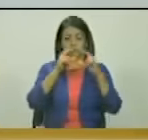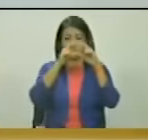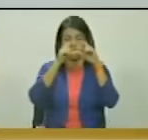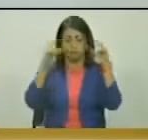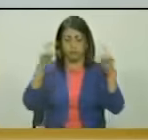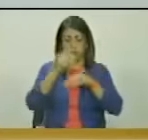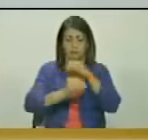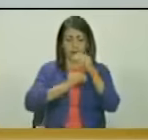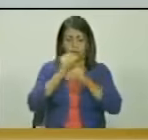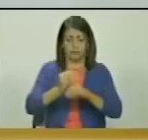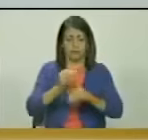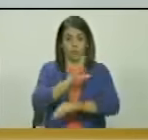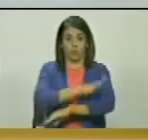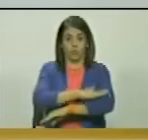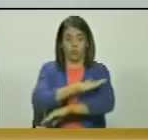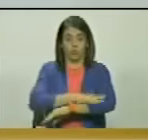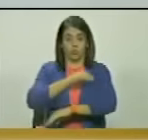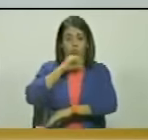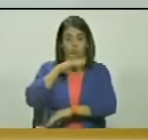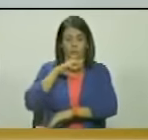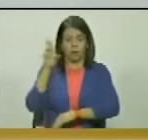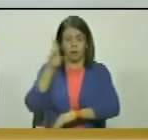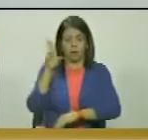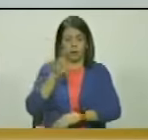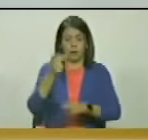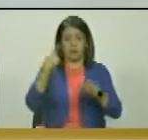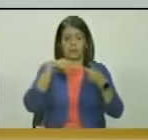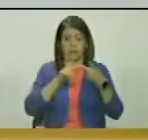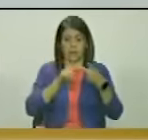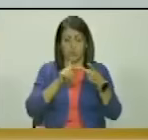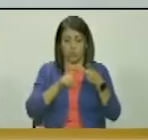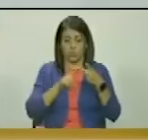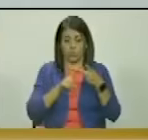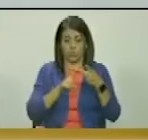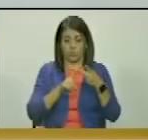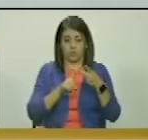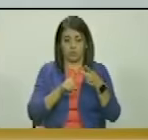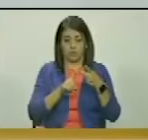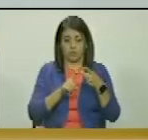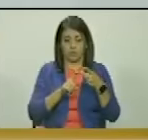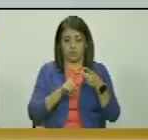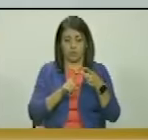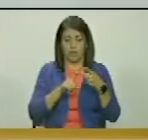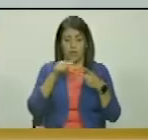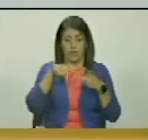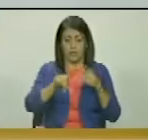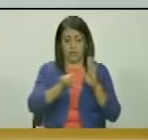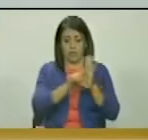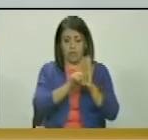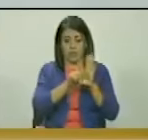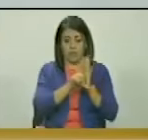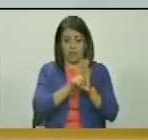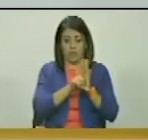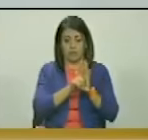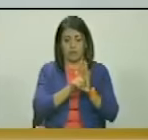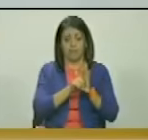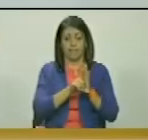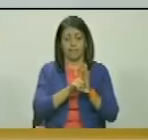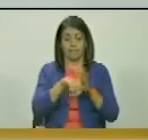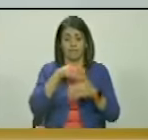lo que ha sido la conducta histórica de la república en segundo lugar esta ley es una